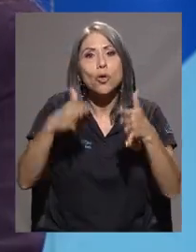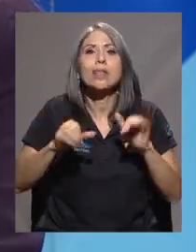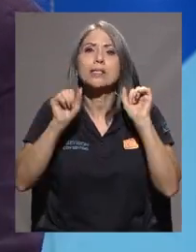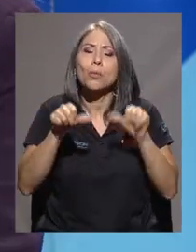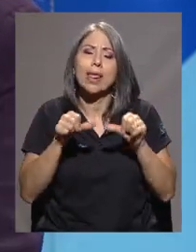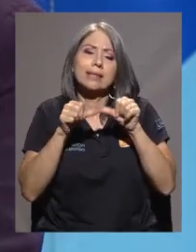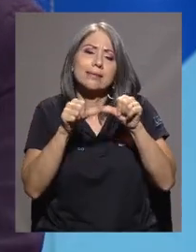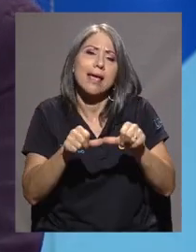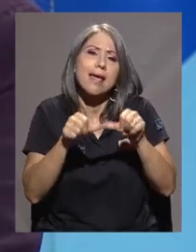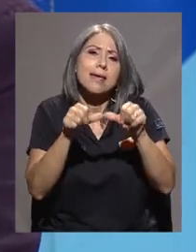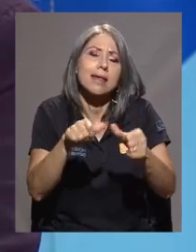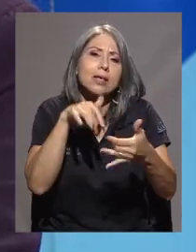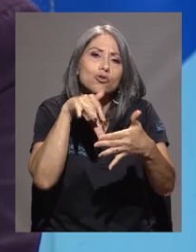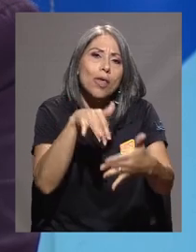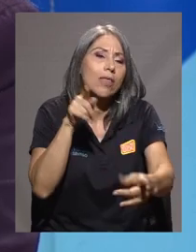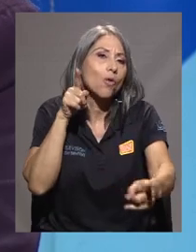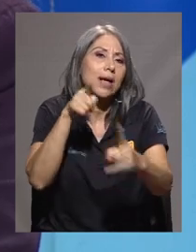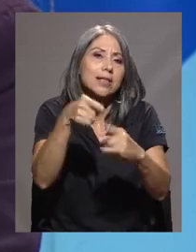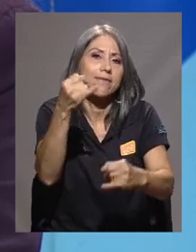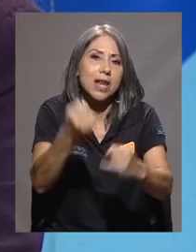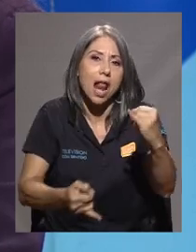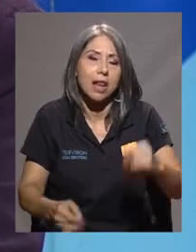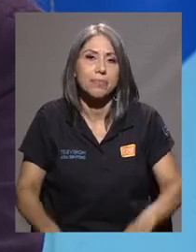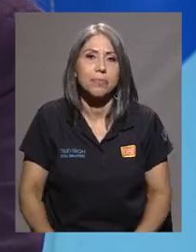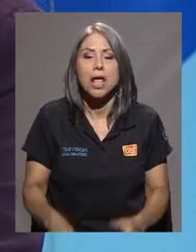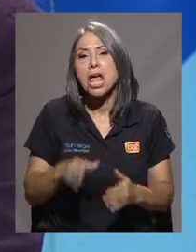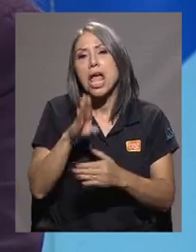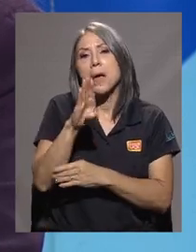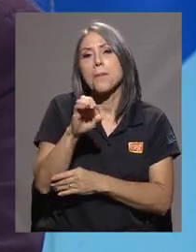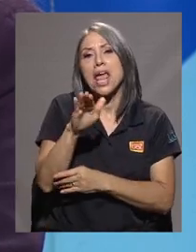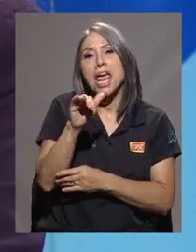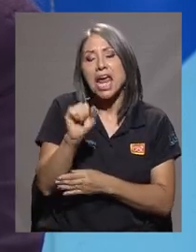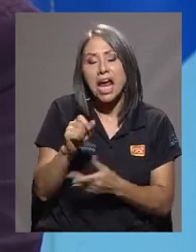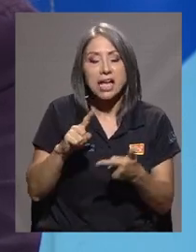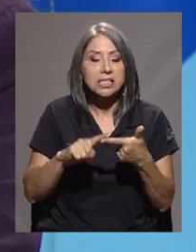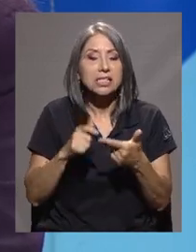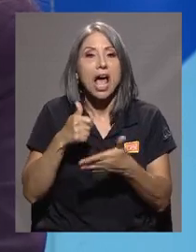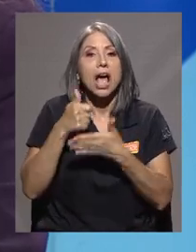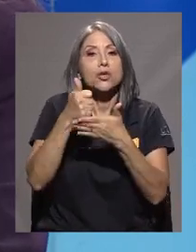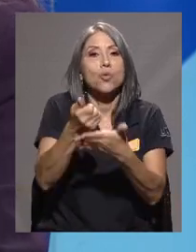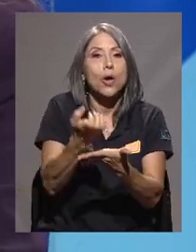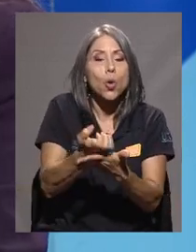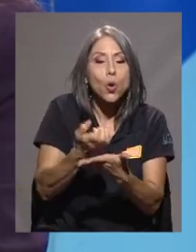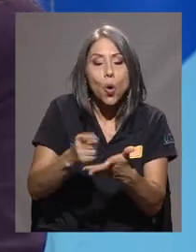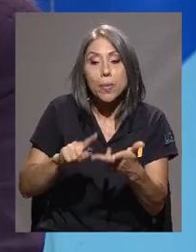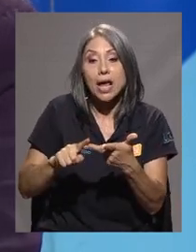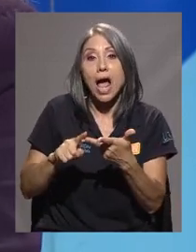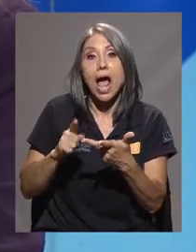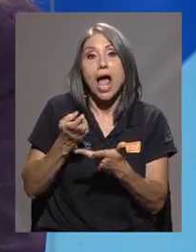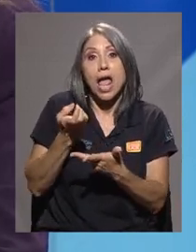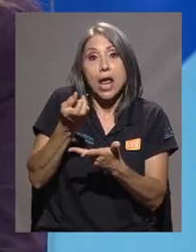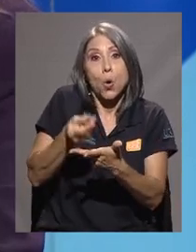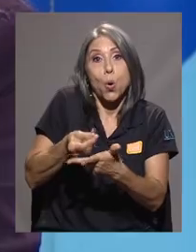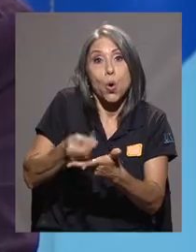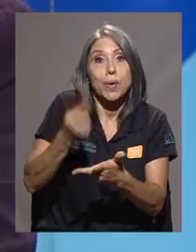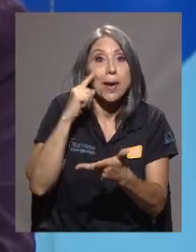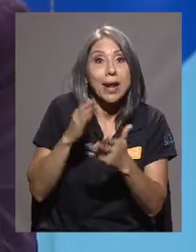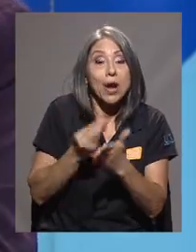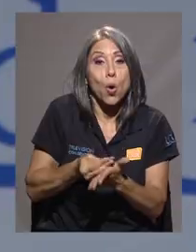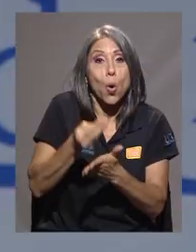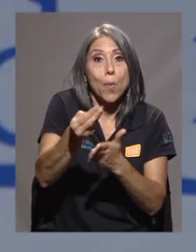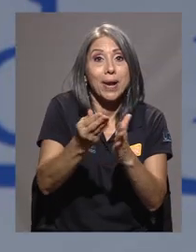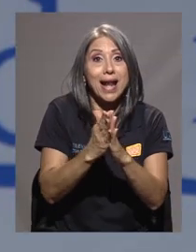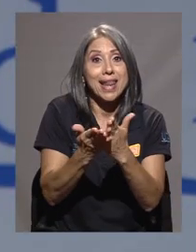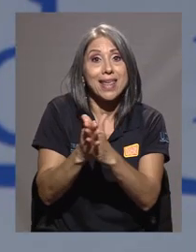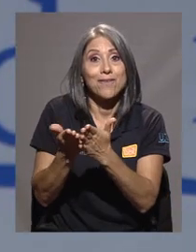universidad? Estamos hablando de becas, estamos hablando de servicios de ayuda económica, para libros, antes inclusive como